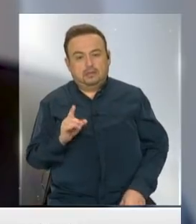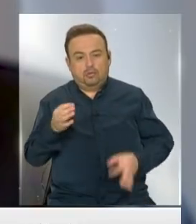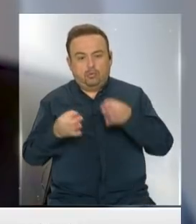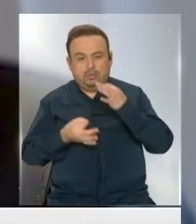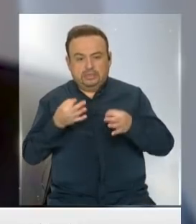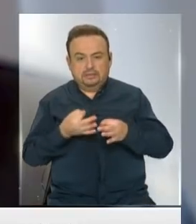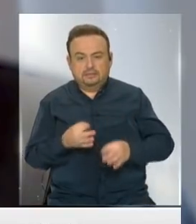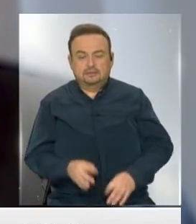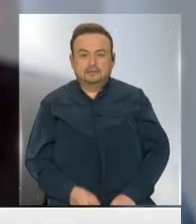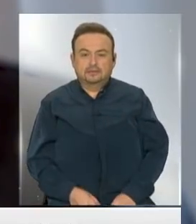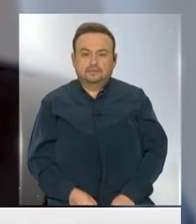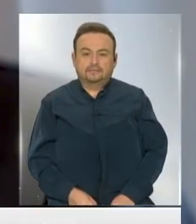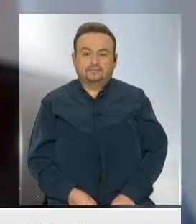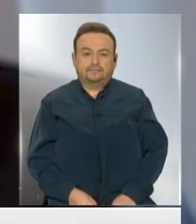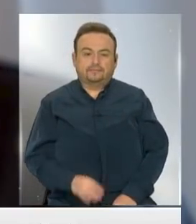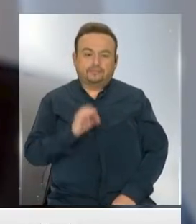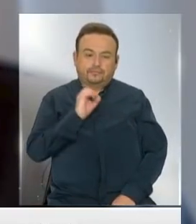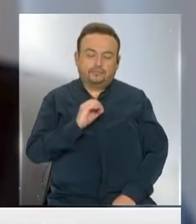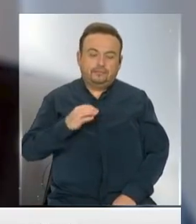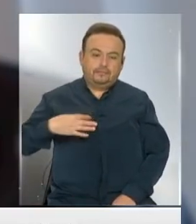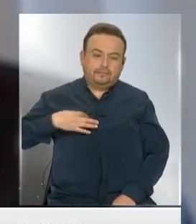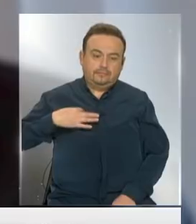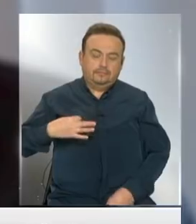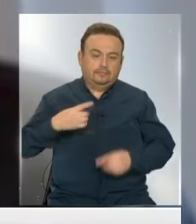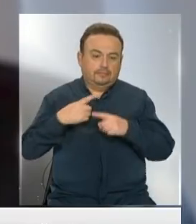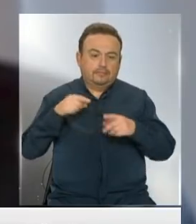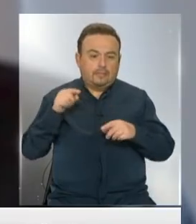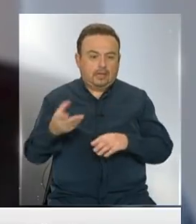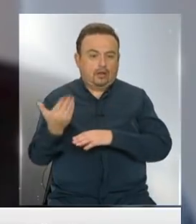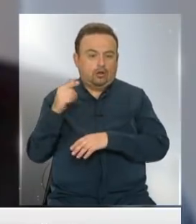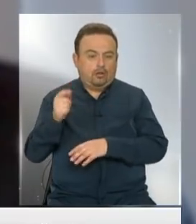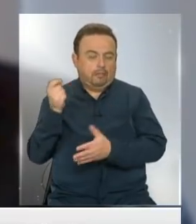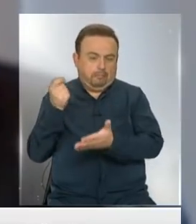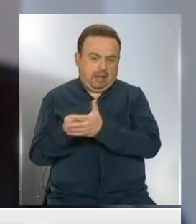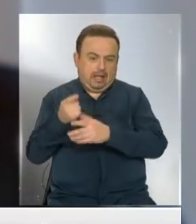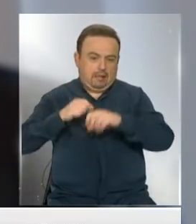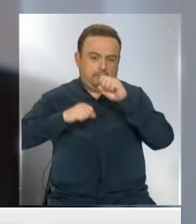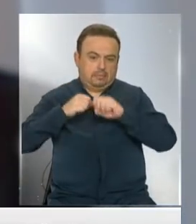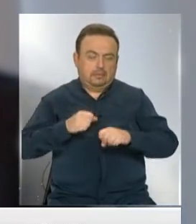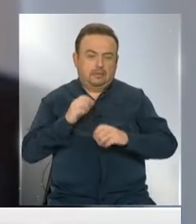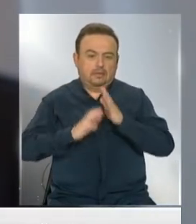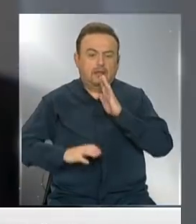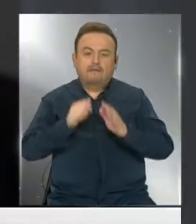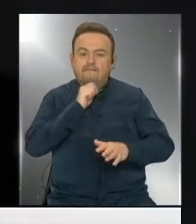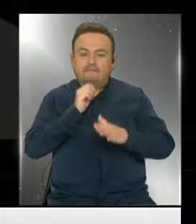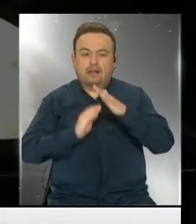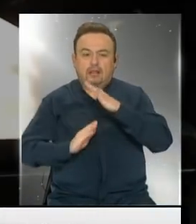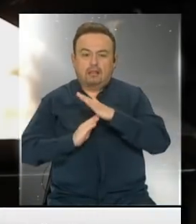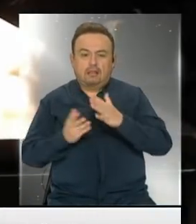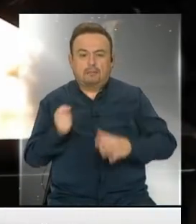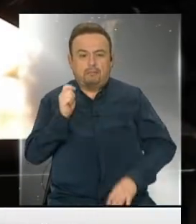civil o de otro tipo al cobro de las cotizaciones que están pendientes.